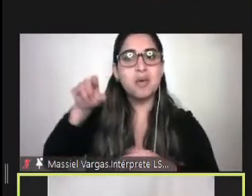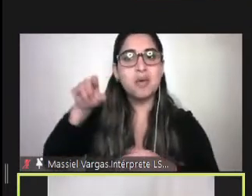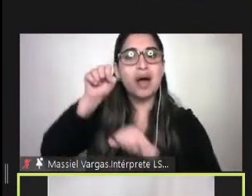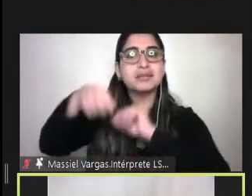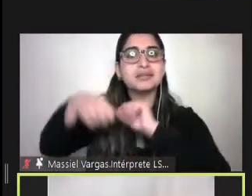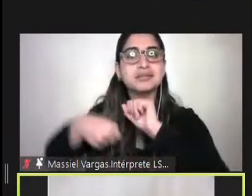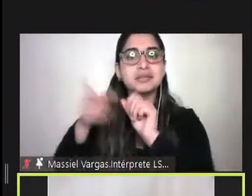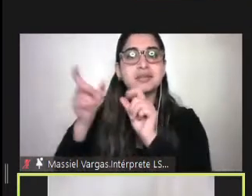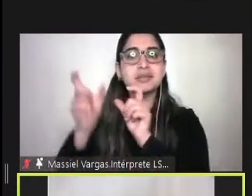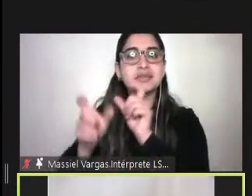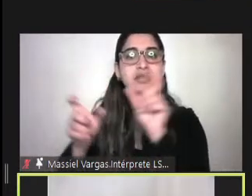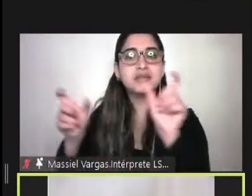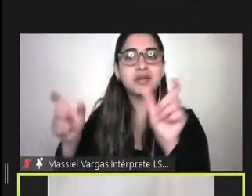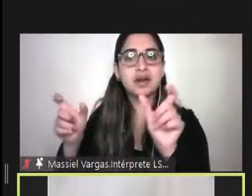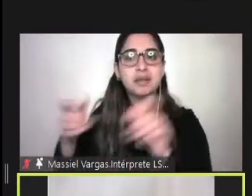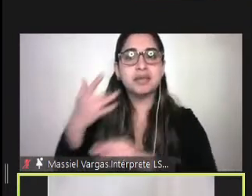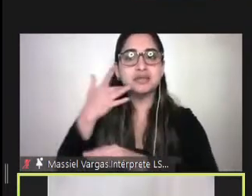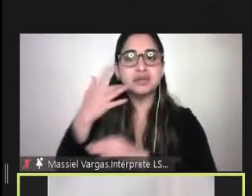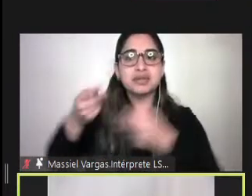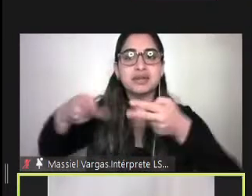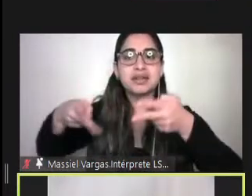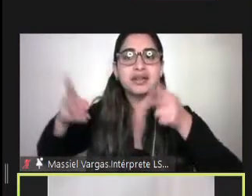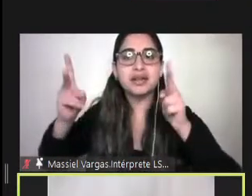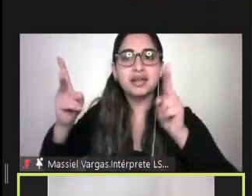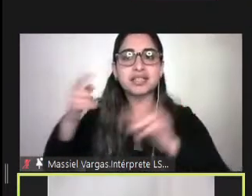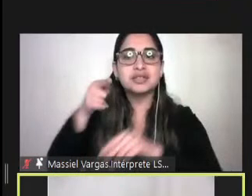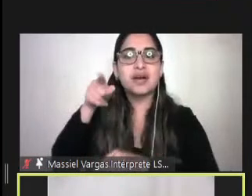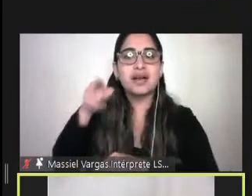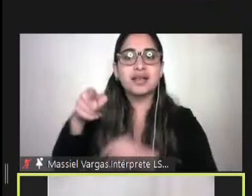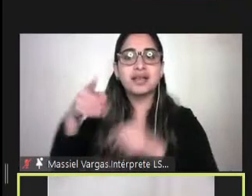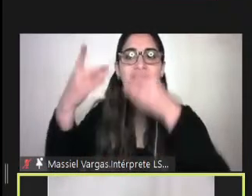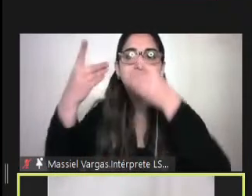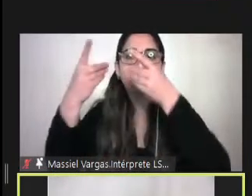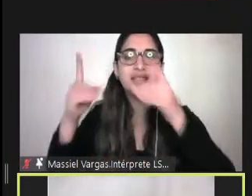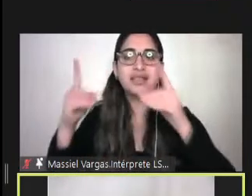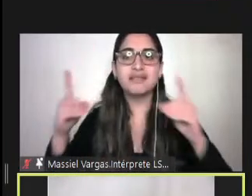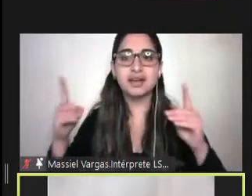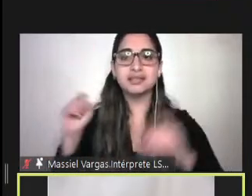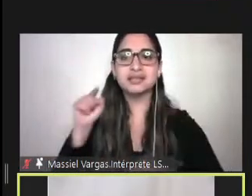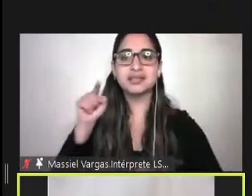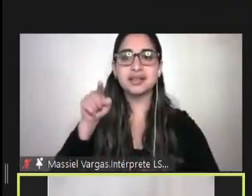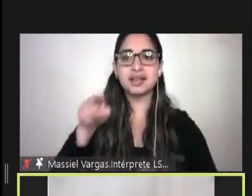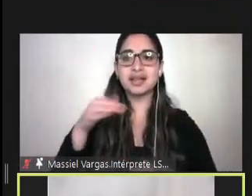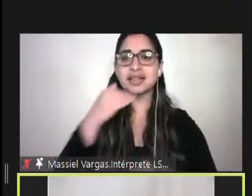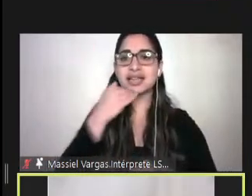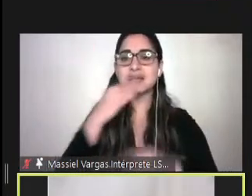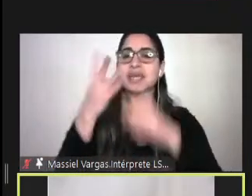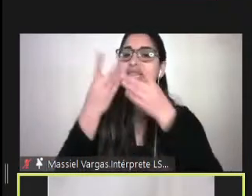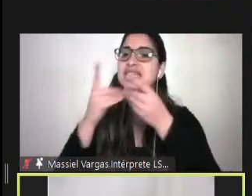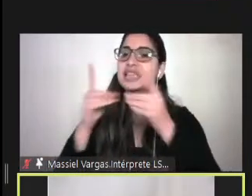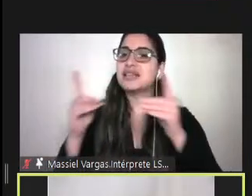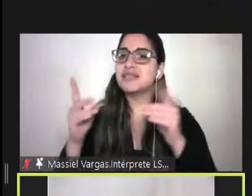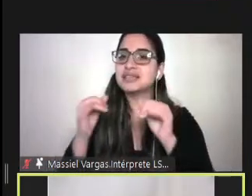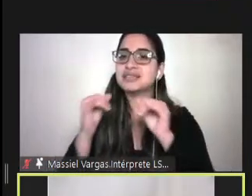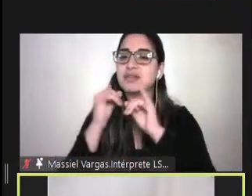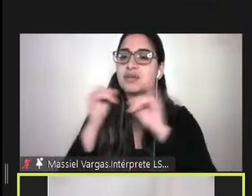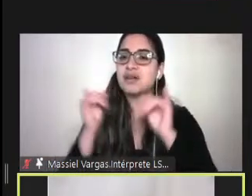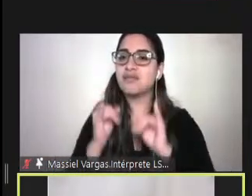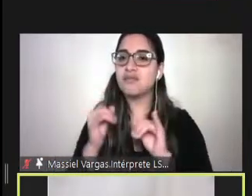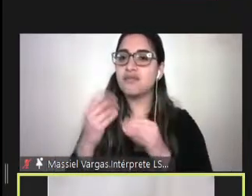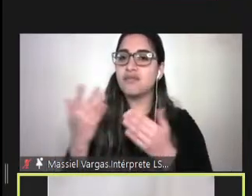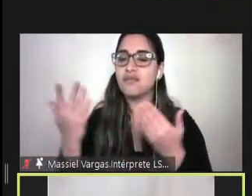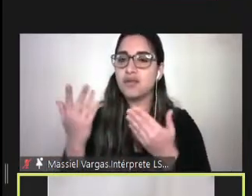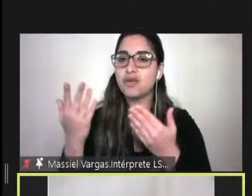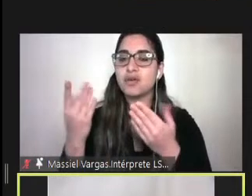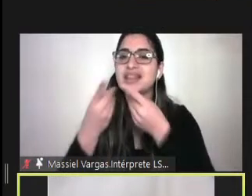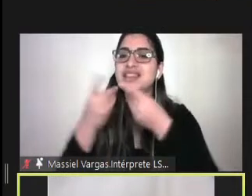sujetos de derechos podemos reconocer que en esa diversidad hay también diversidad en la forma de ejercerlos y hay diversidad en